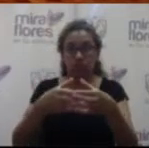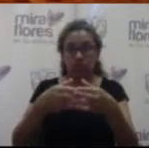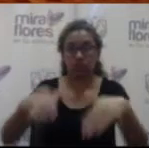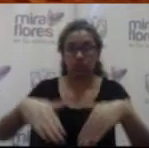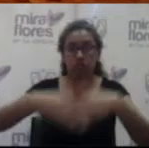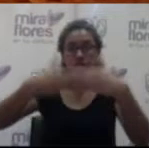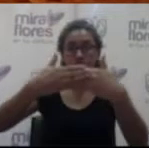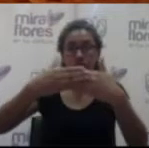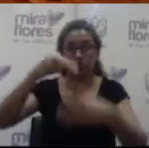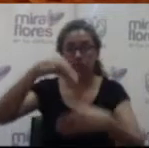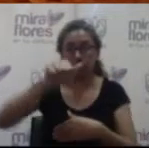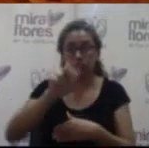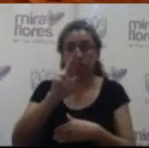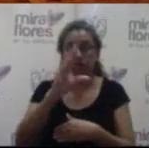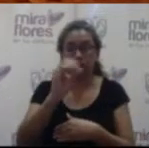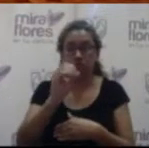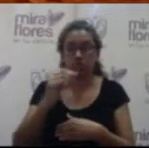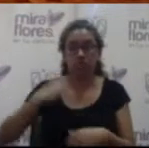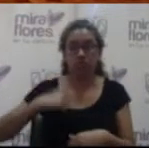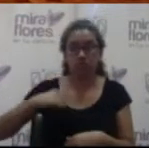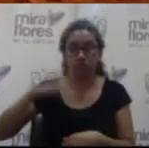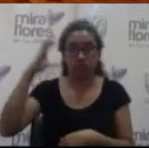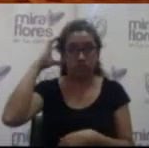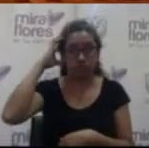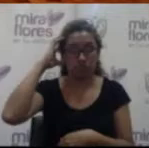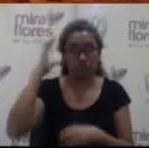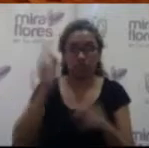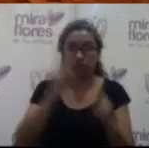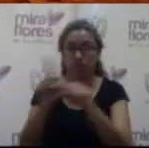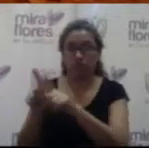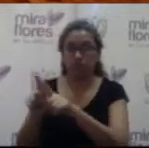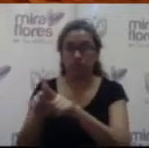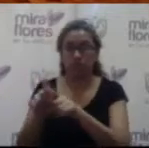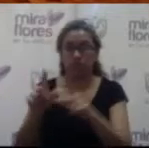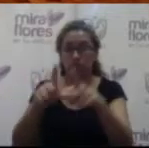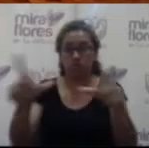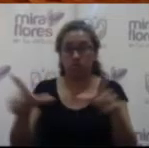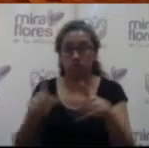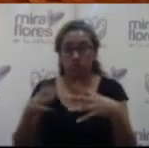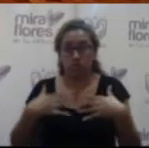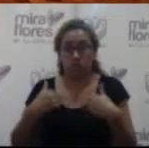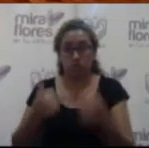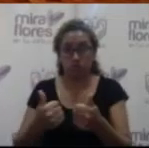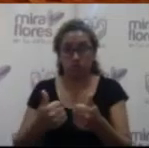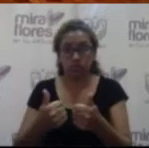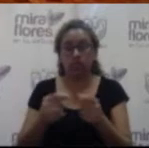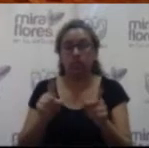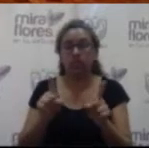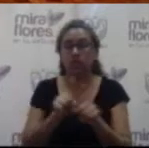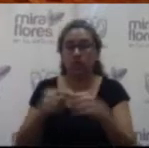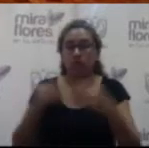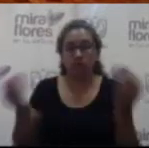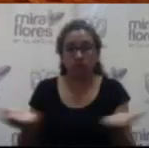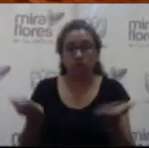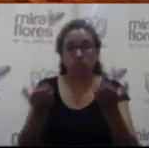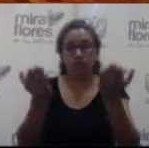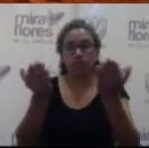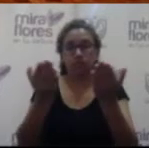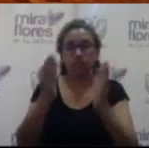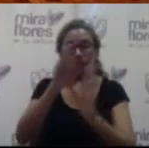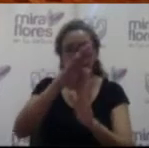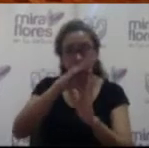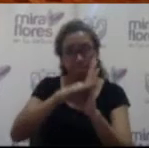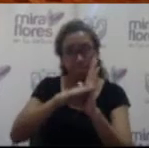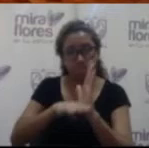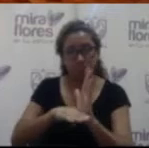convenio marco de colaboración entre la Municipalidad de Miraflores y Ciudad Saludable con la finalidad de promover la minimización,